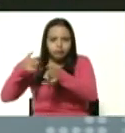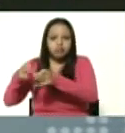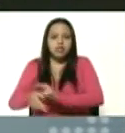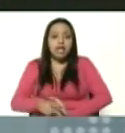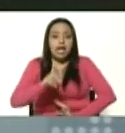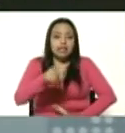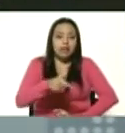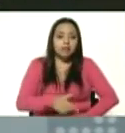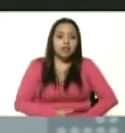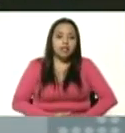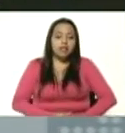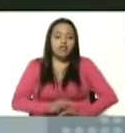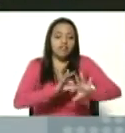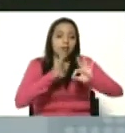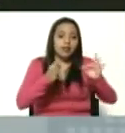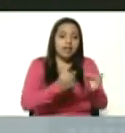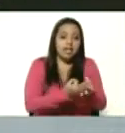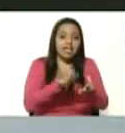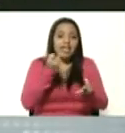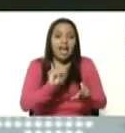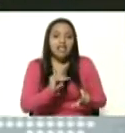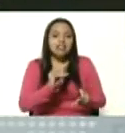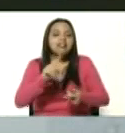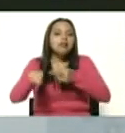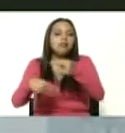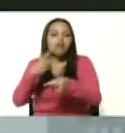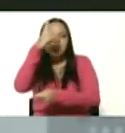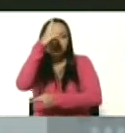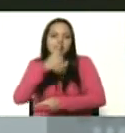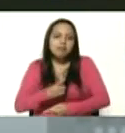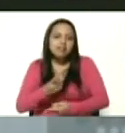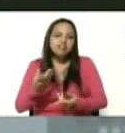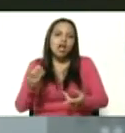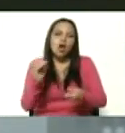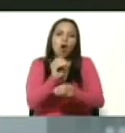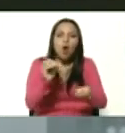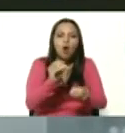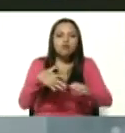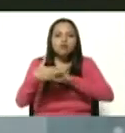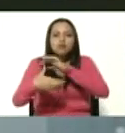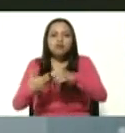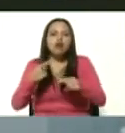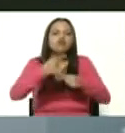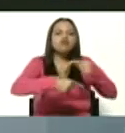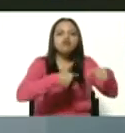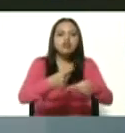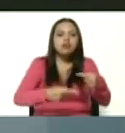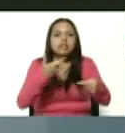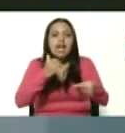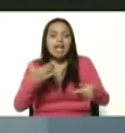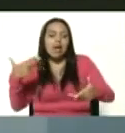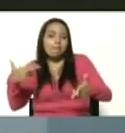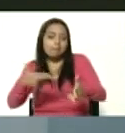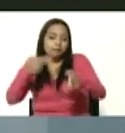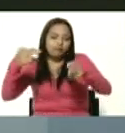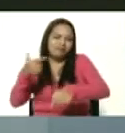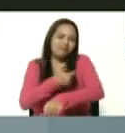en difícil situación de discapacidad familiares y víctimas directas que fueron heridos